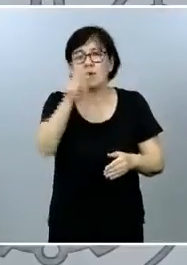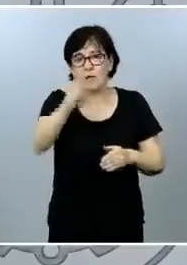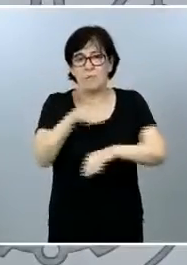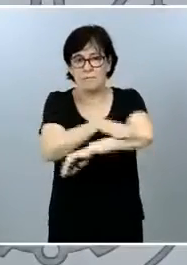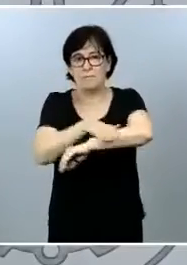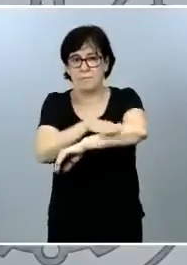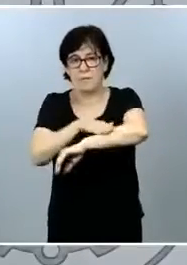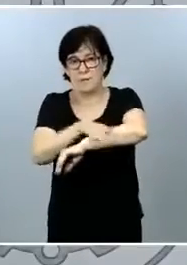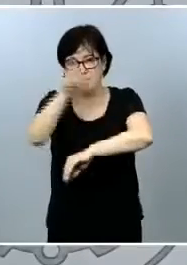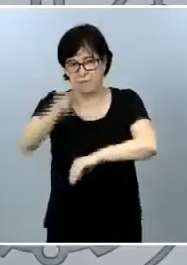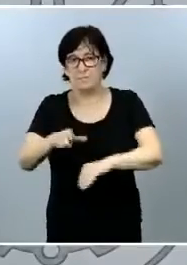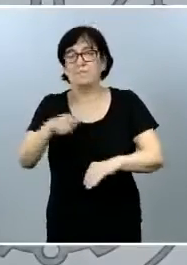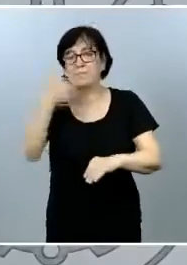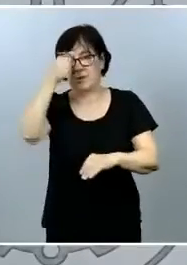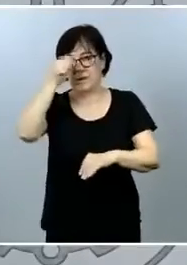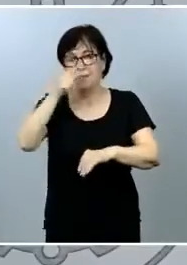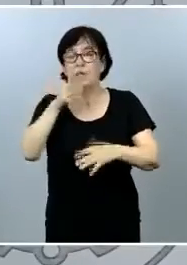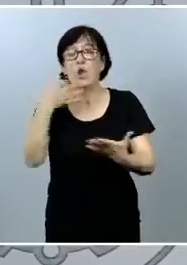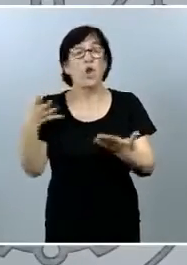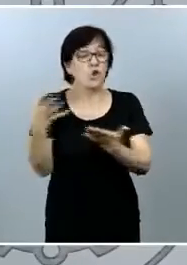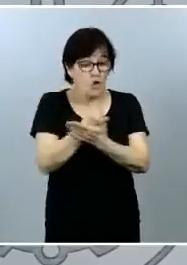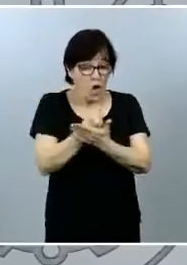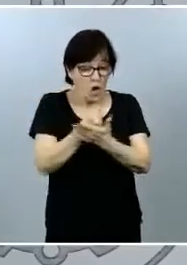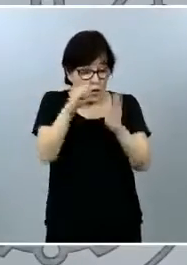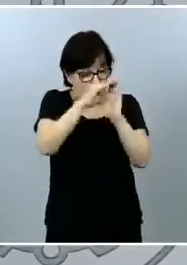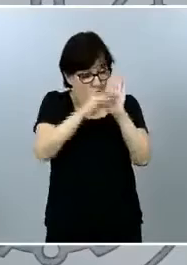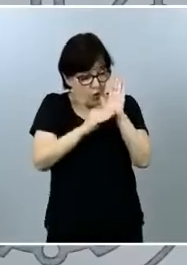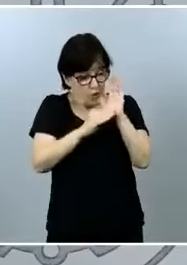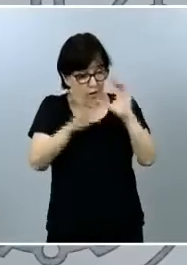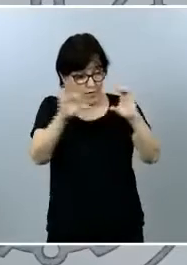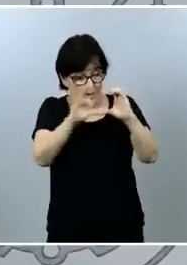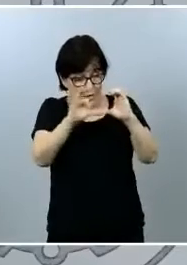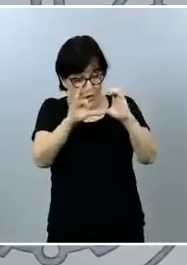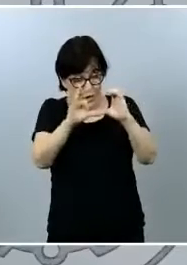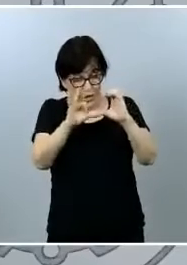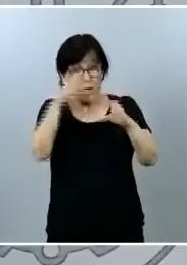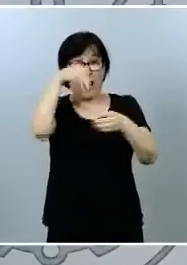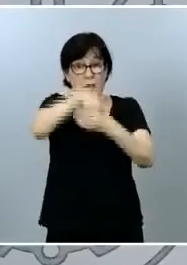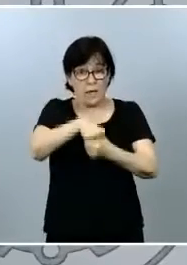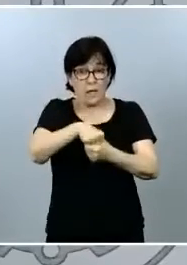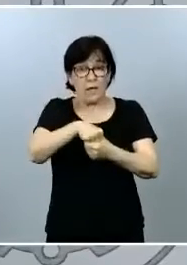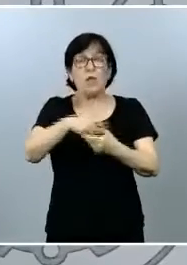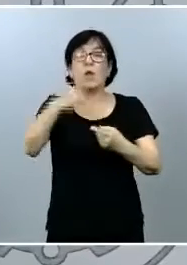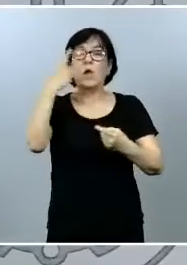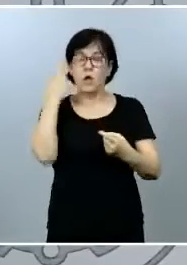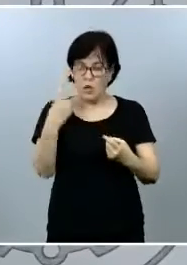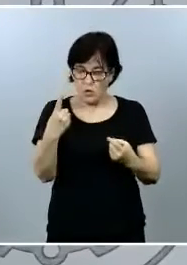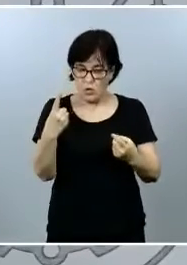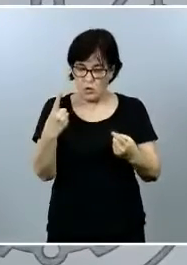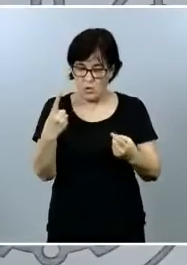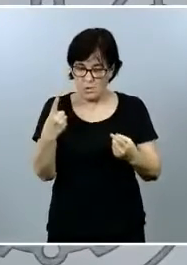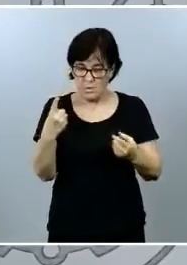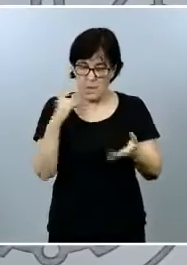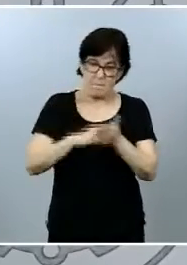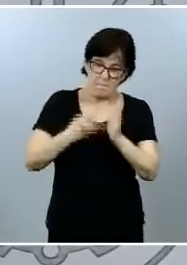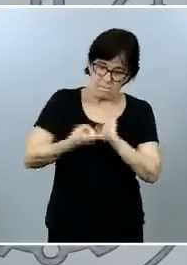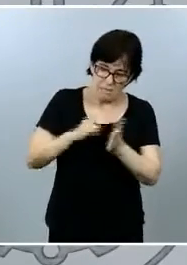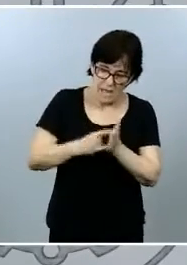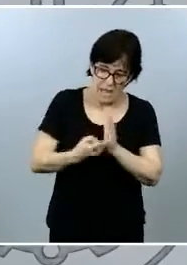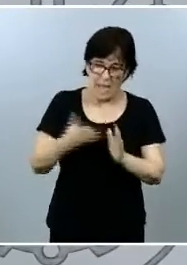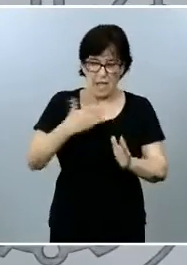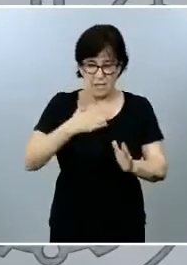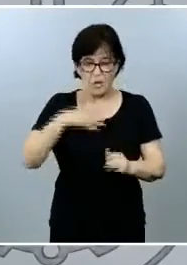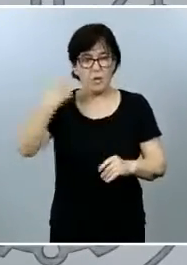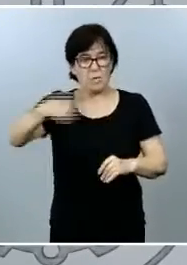Escrivá todo el paquete firmado con Ciudadanos formarán parte de un plan que el propio presidente